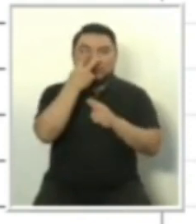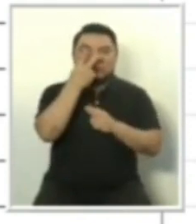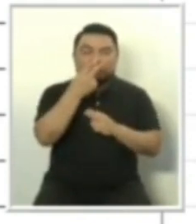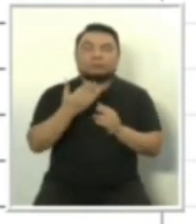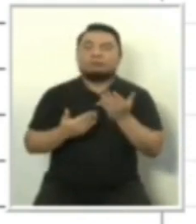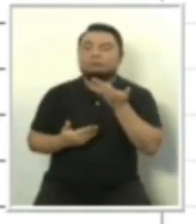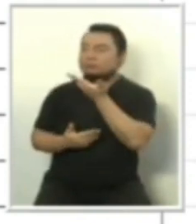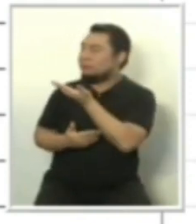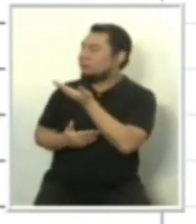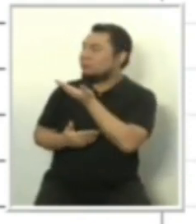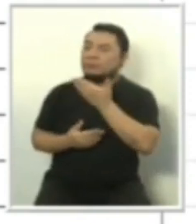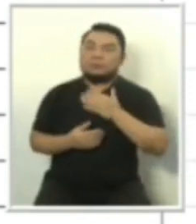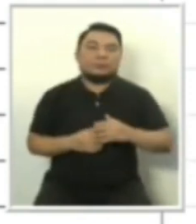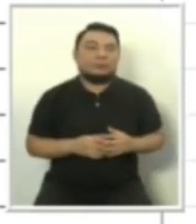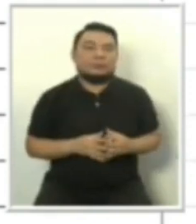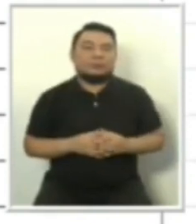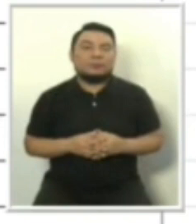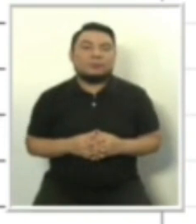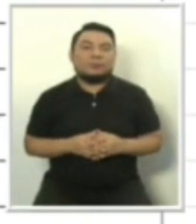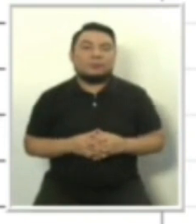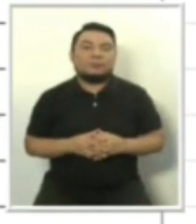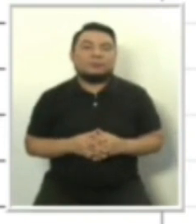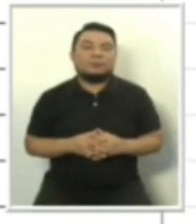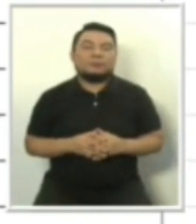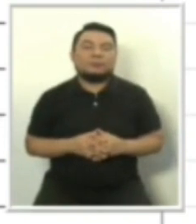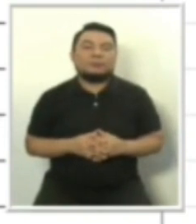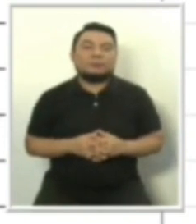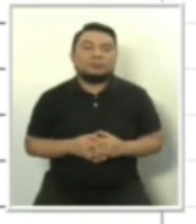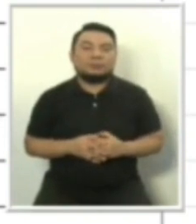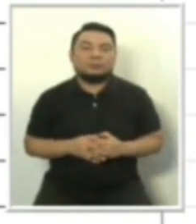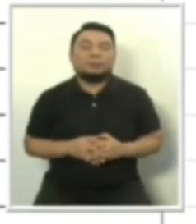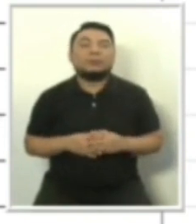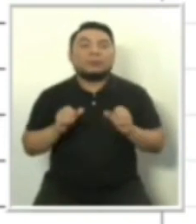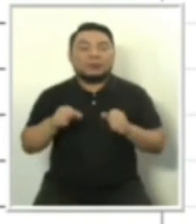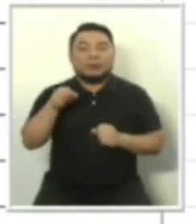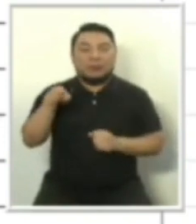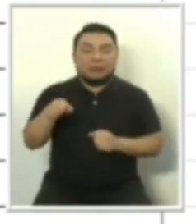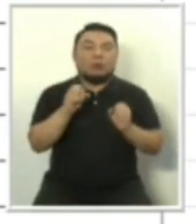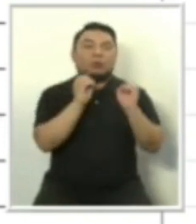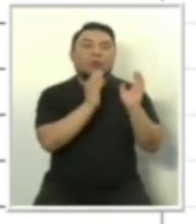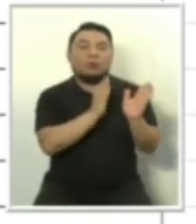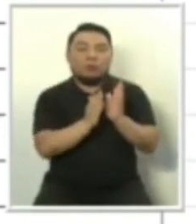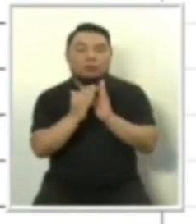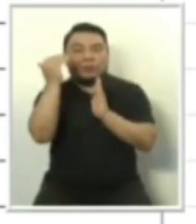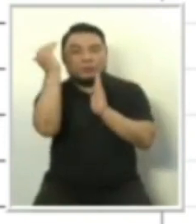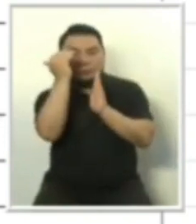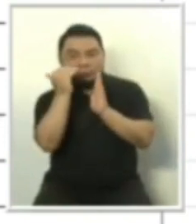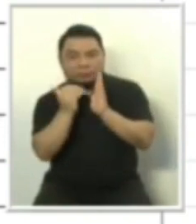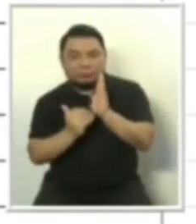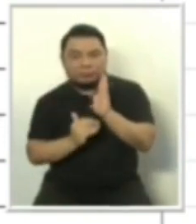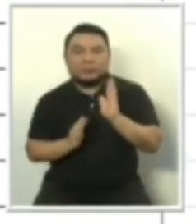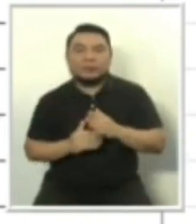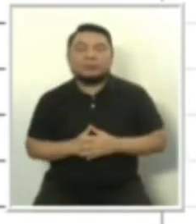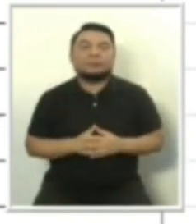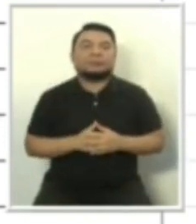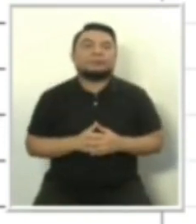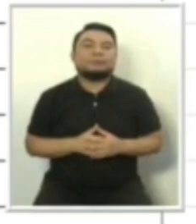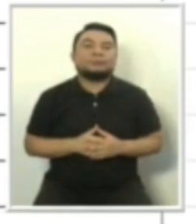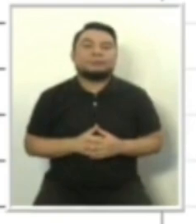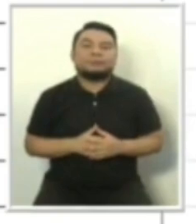Nacional, Partido Democrático, Somos Perú, Partido Morado, Perú Patria Segura y Acción Popular. Este es el orden en este caso.